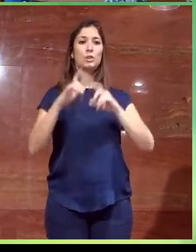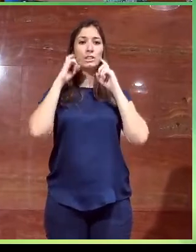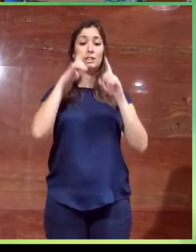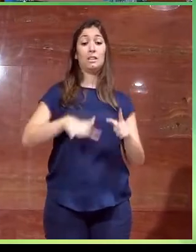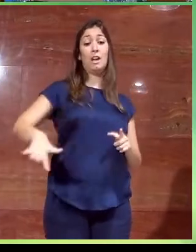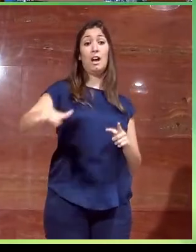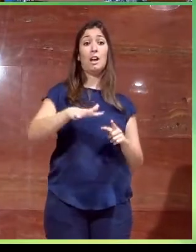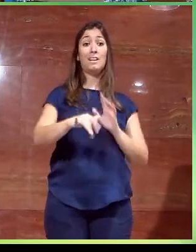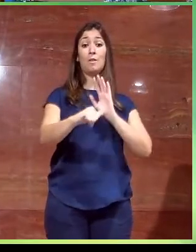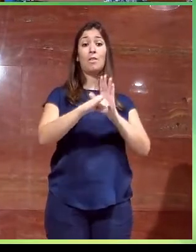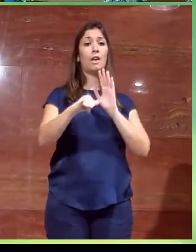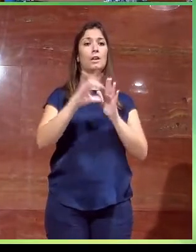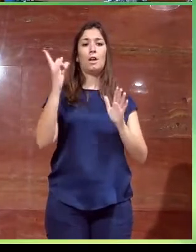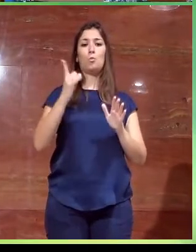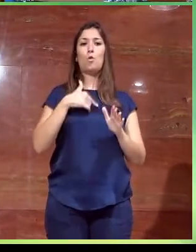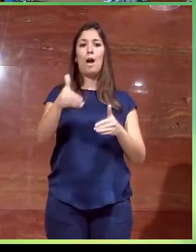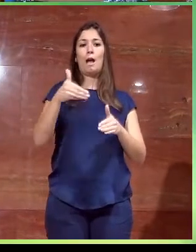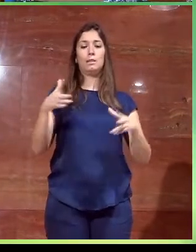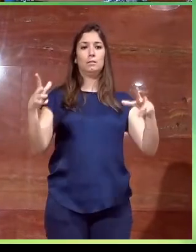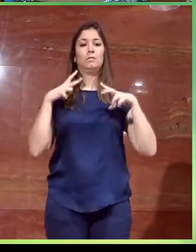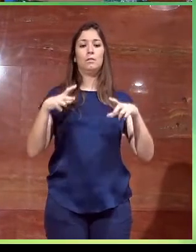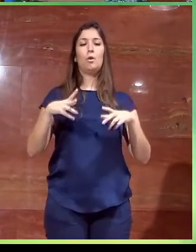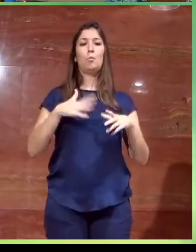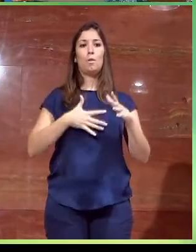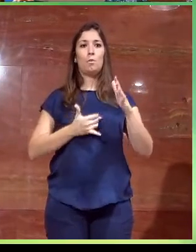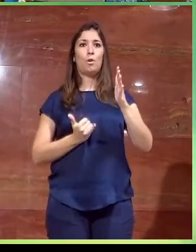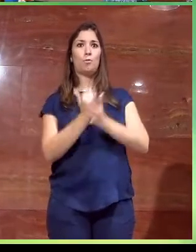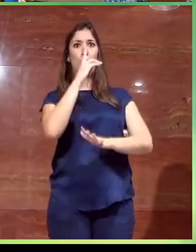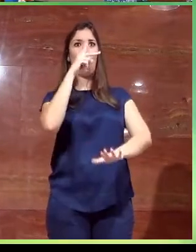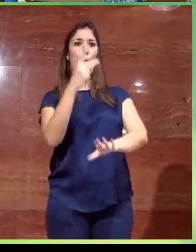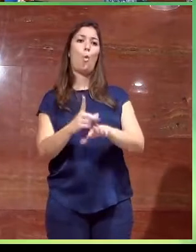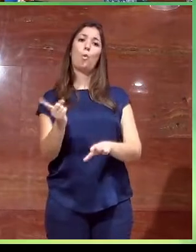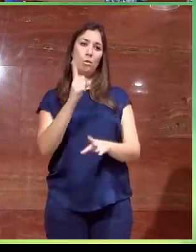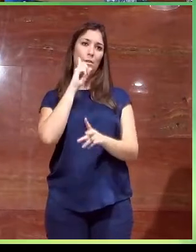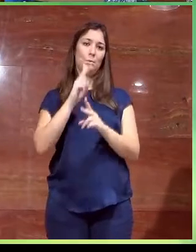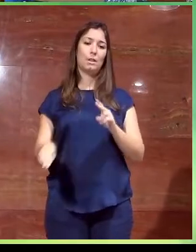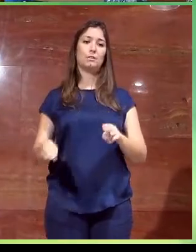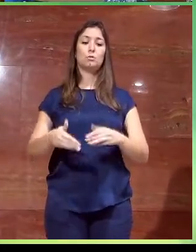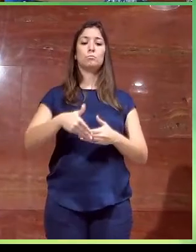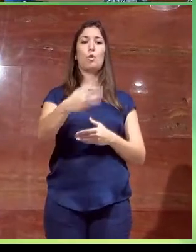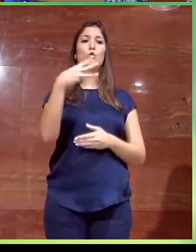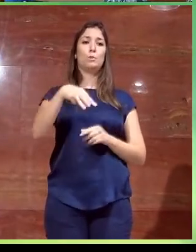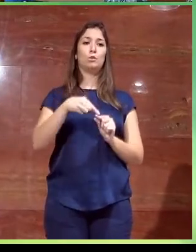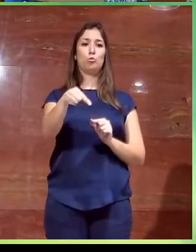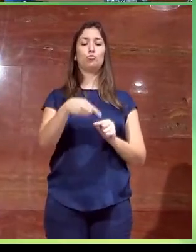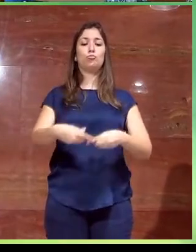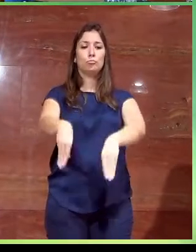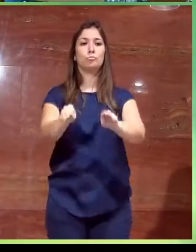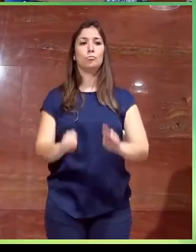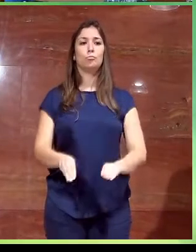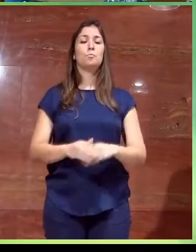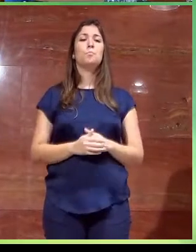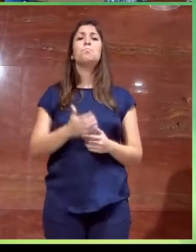área de pavimento más próximo a la puerta de acceso y evitar deslizamientos incontrolados, ¿no? Bien, como hay veces que se pudiera dar la